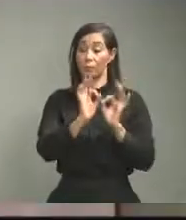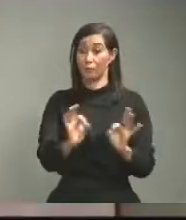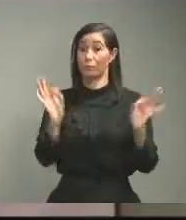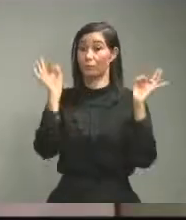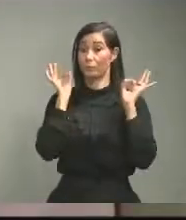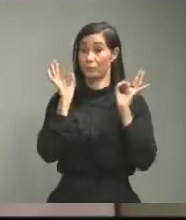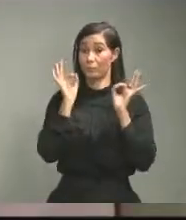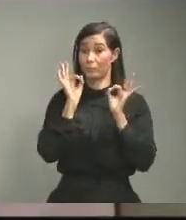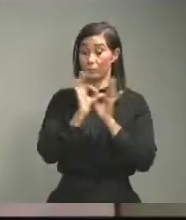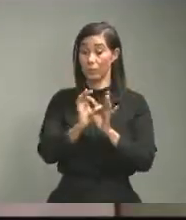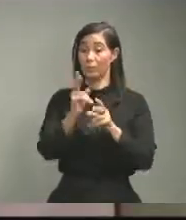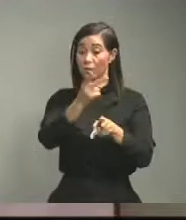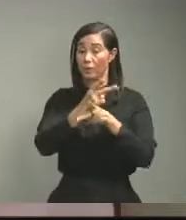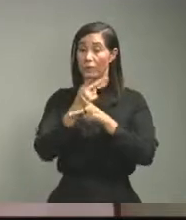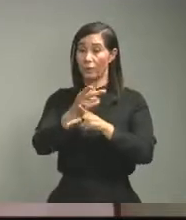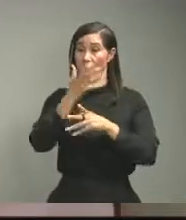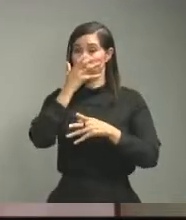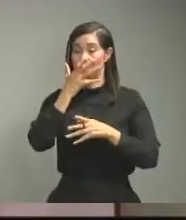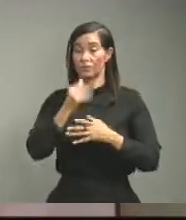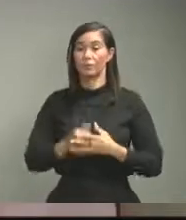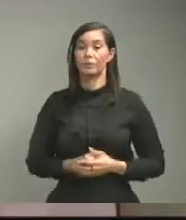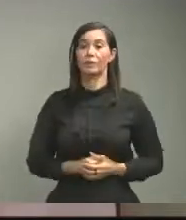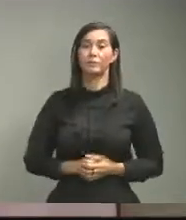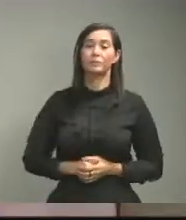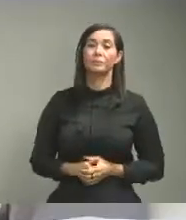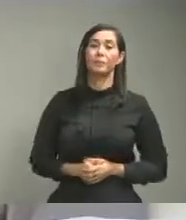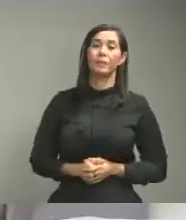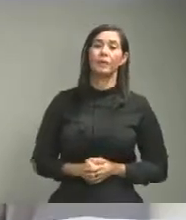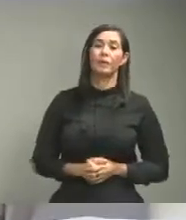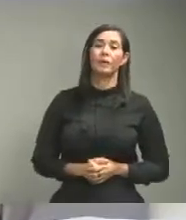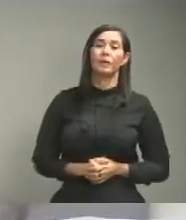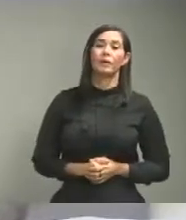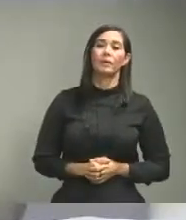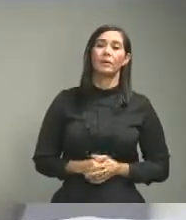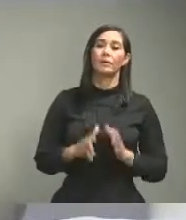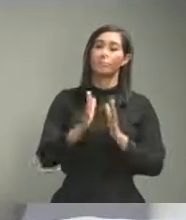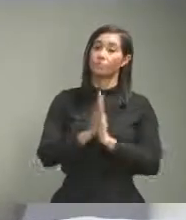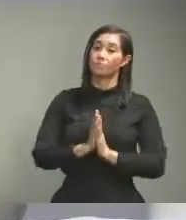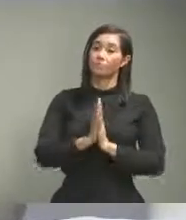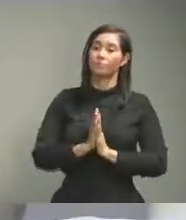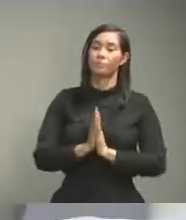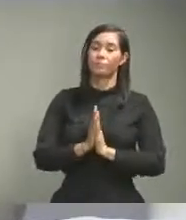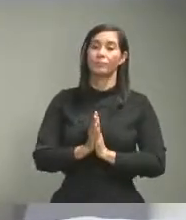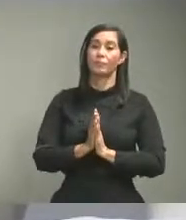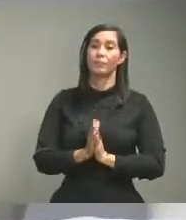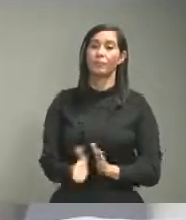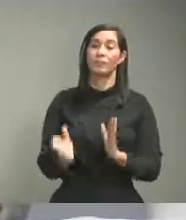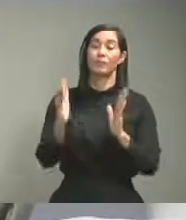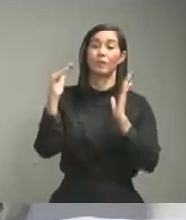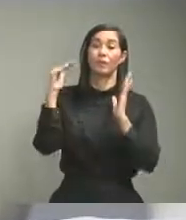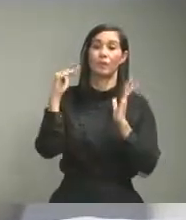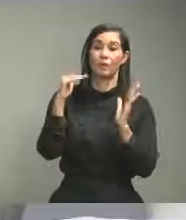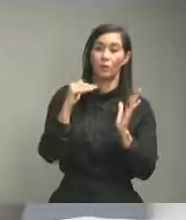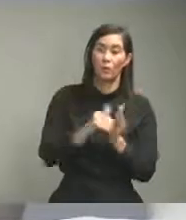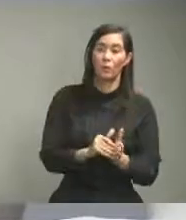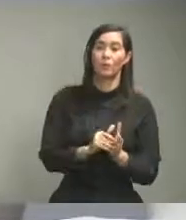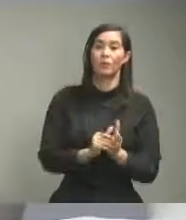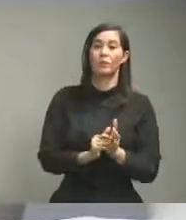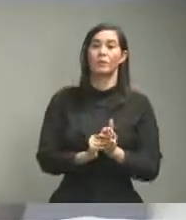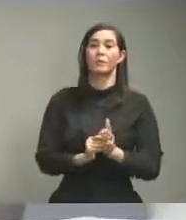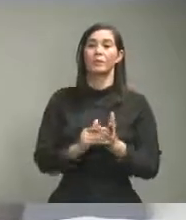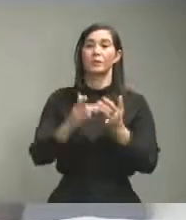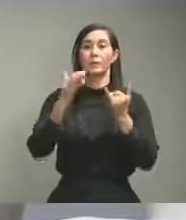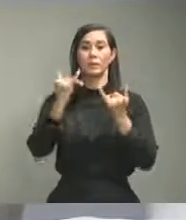en medio de una epidemia lo que pedimos a la población nueva vez es que ahora que estamos